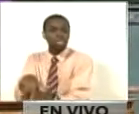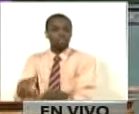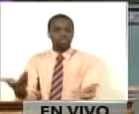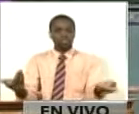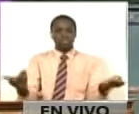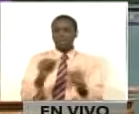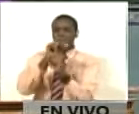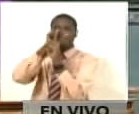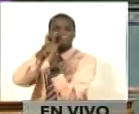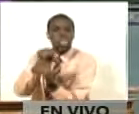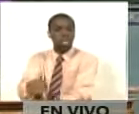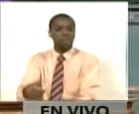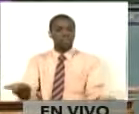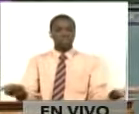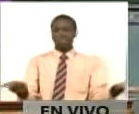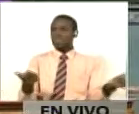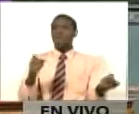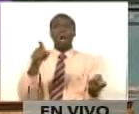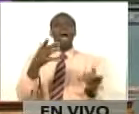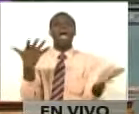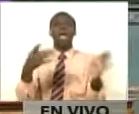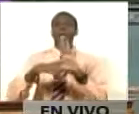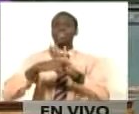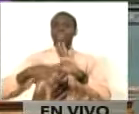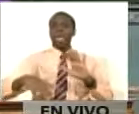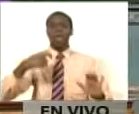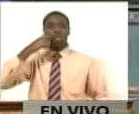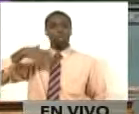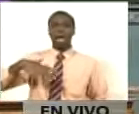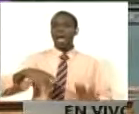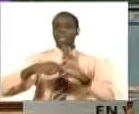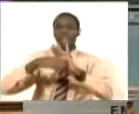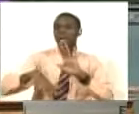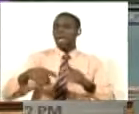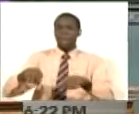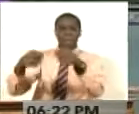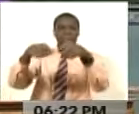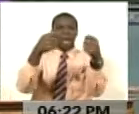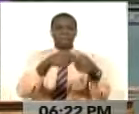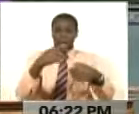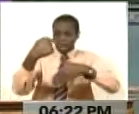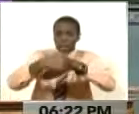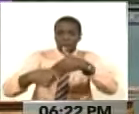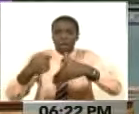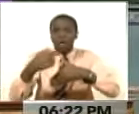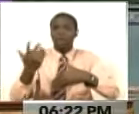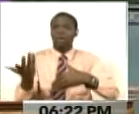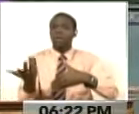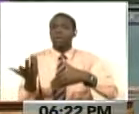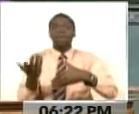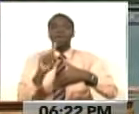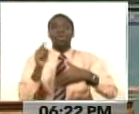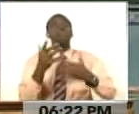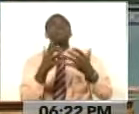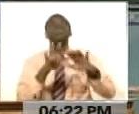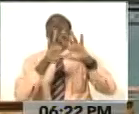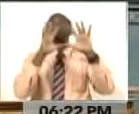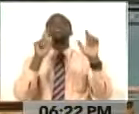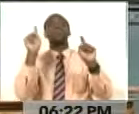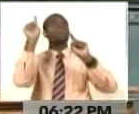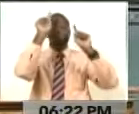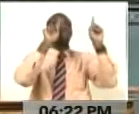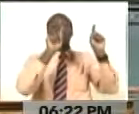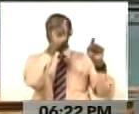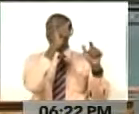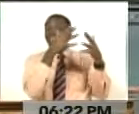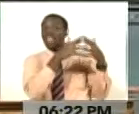de opresión, de violación masiva de los derechos humanos, no solamente de los pueblos de nuestra América, sino también del mundo que ocurre en los